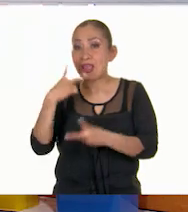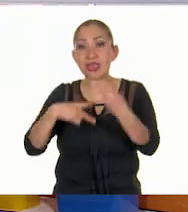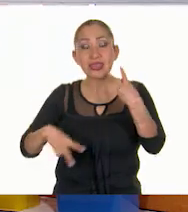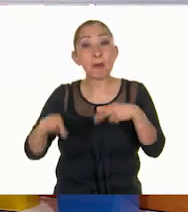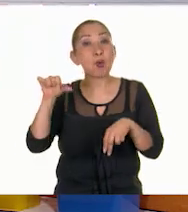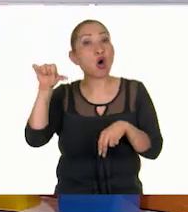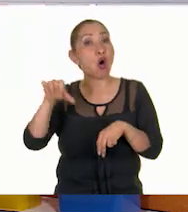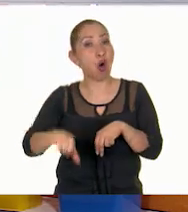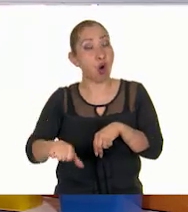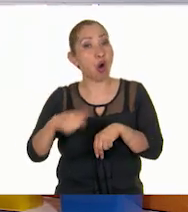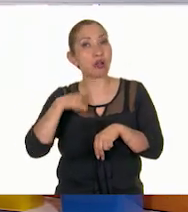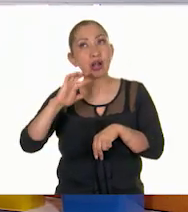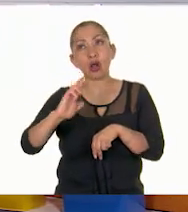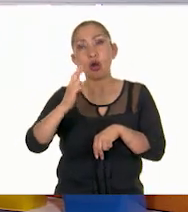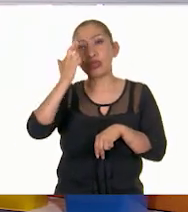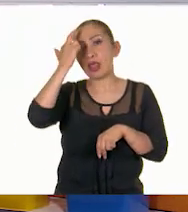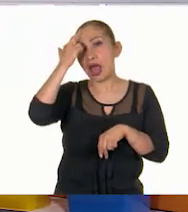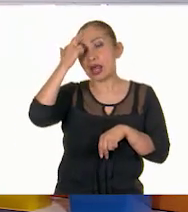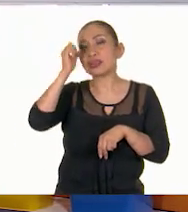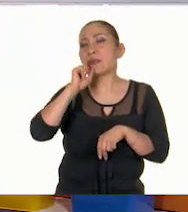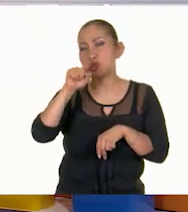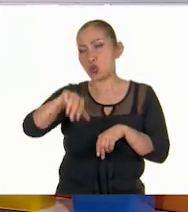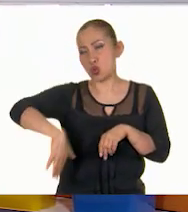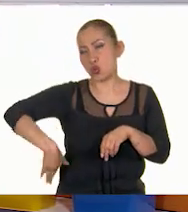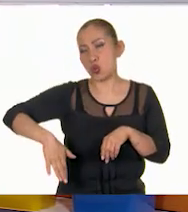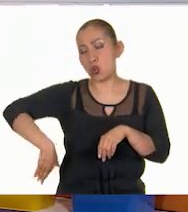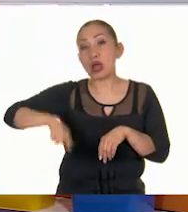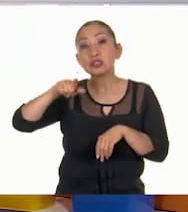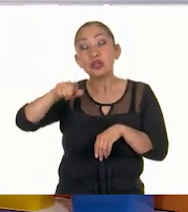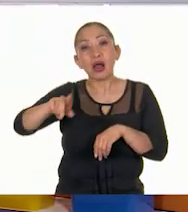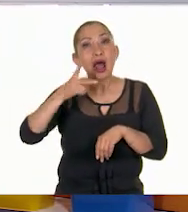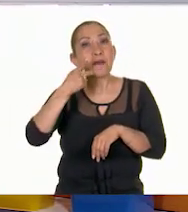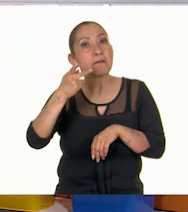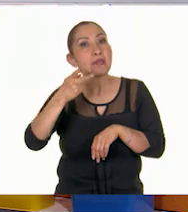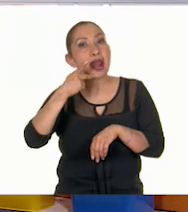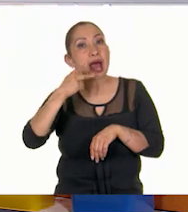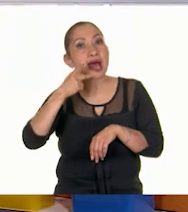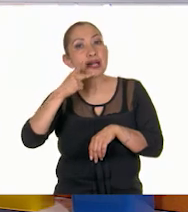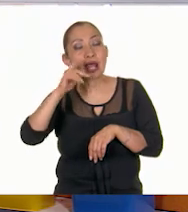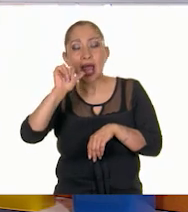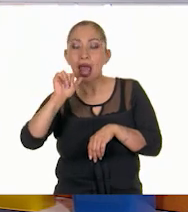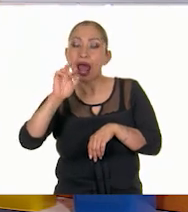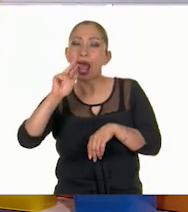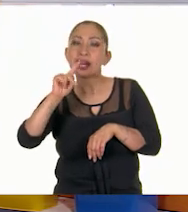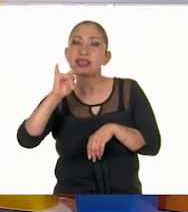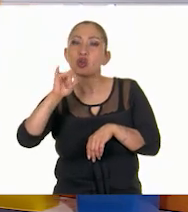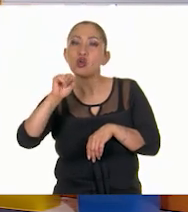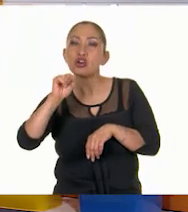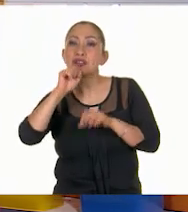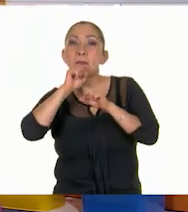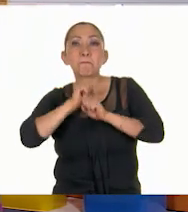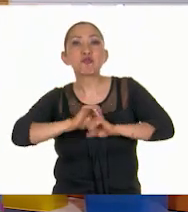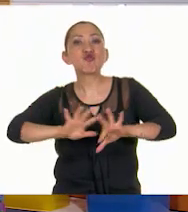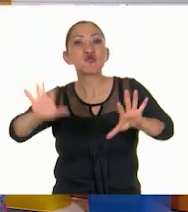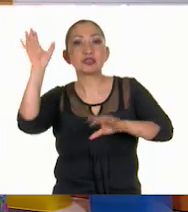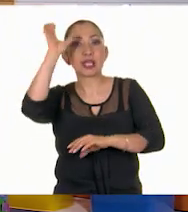ustedes porque hoy vamos a hacer un repaso. Así como lo dijiste, vamos a hablar de los artículos de divulgación científica.